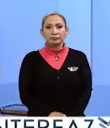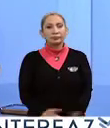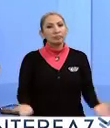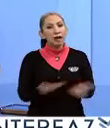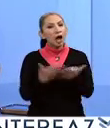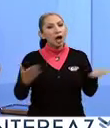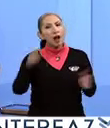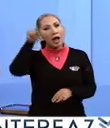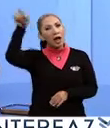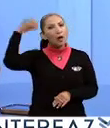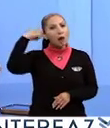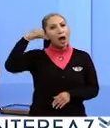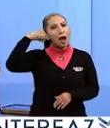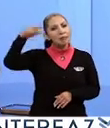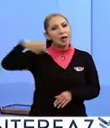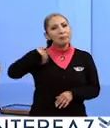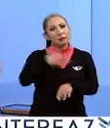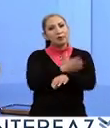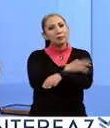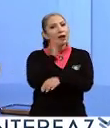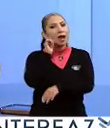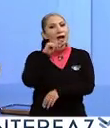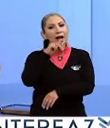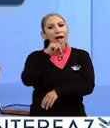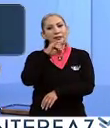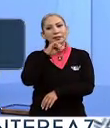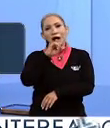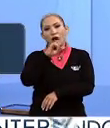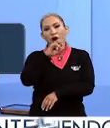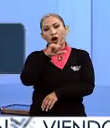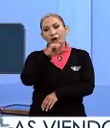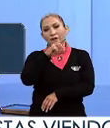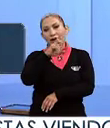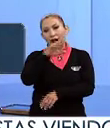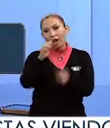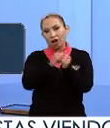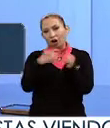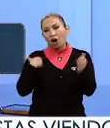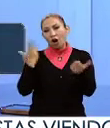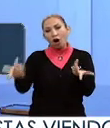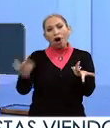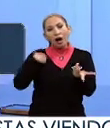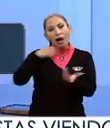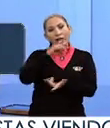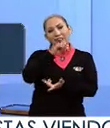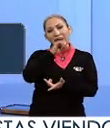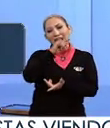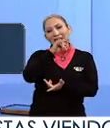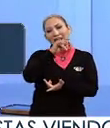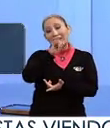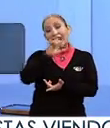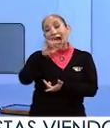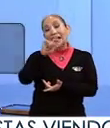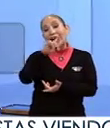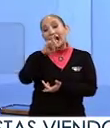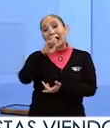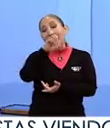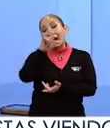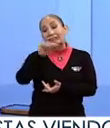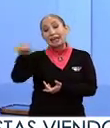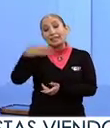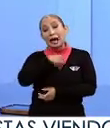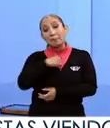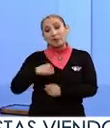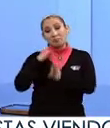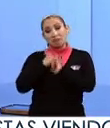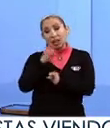Vámonos hasta Oaxaca, ya se encuentra mi compañera Ana Cristina Olvera con Ladislá Alcaraz de Silvero, ella es